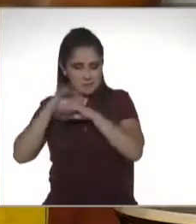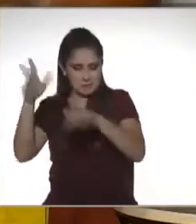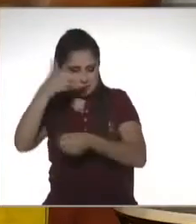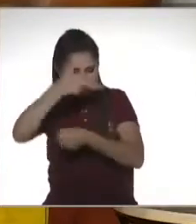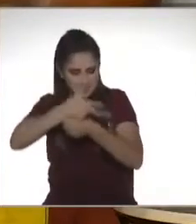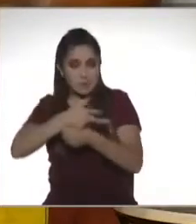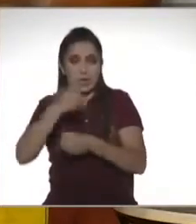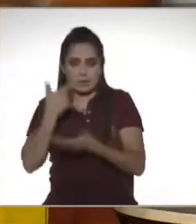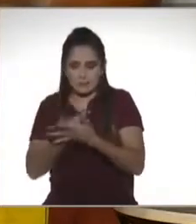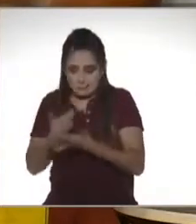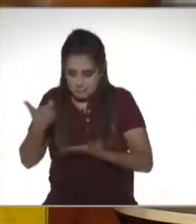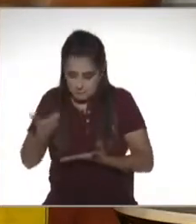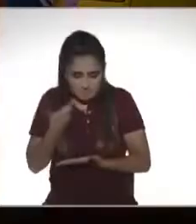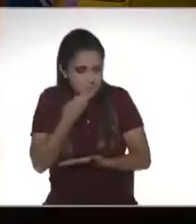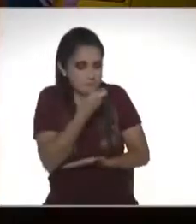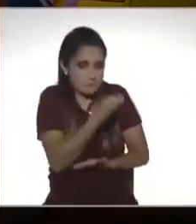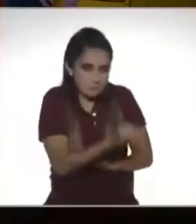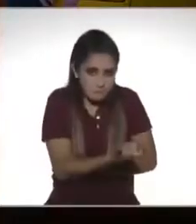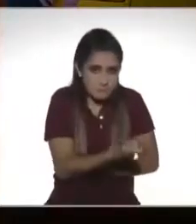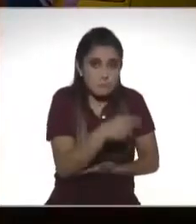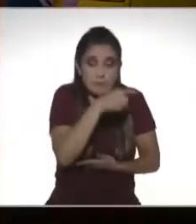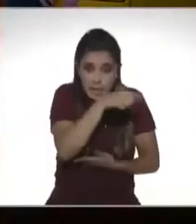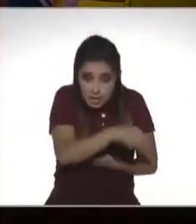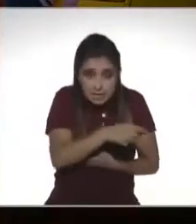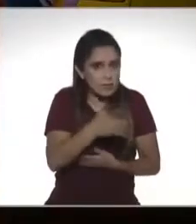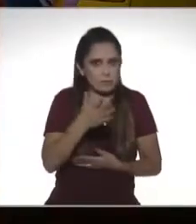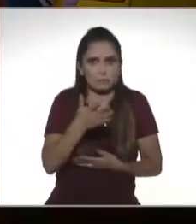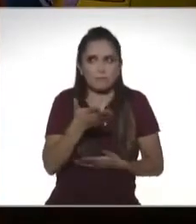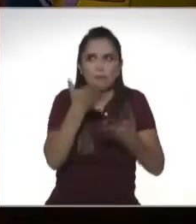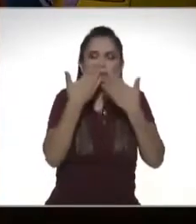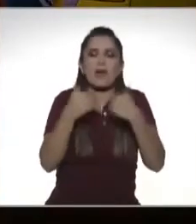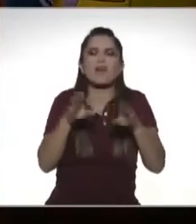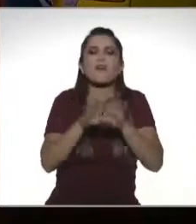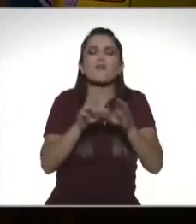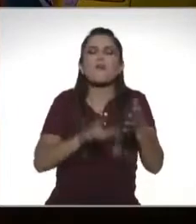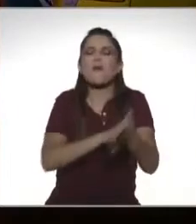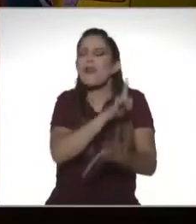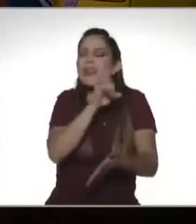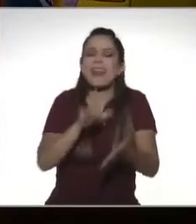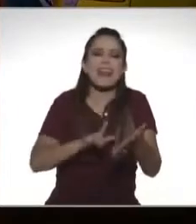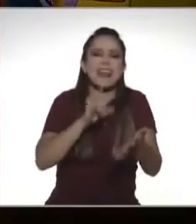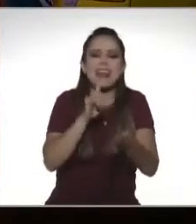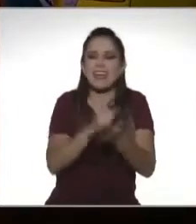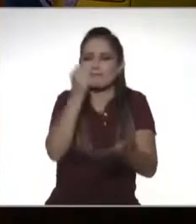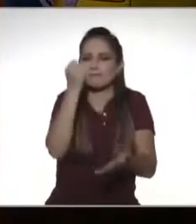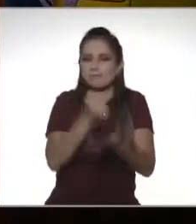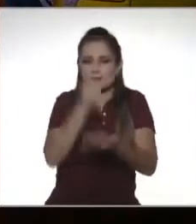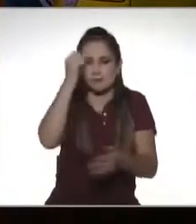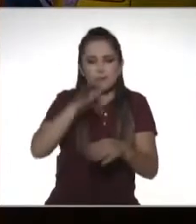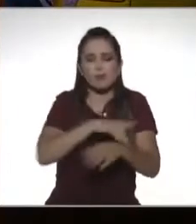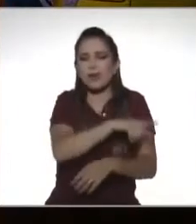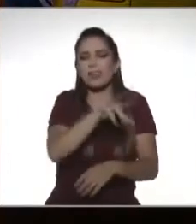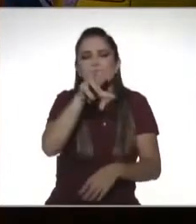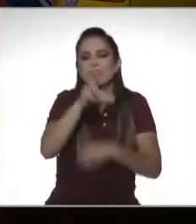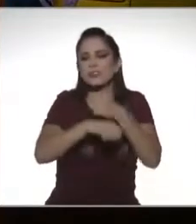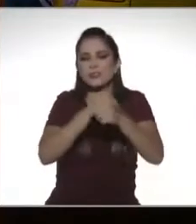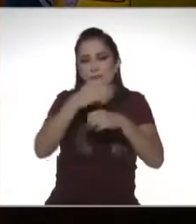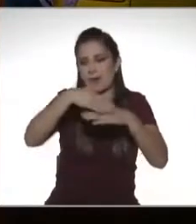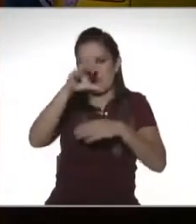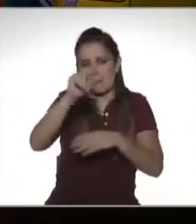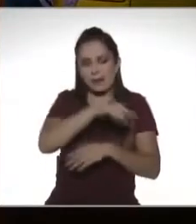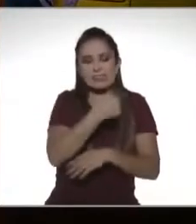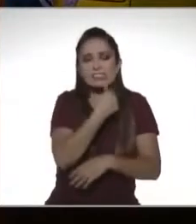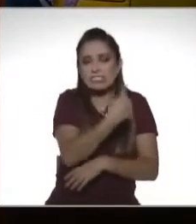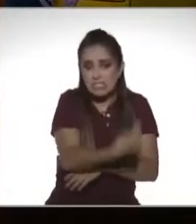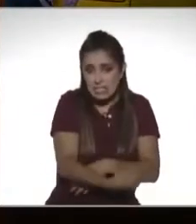ingreso. Y aun cuando él no tiene todavía una capacidad jurídica, como no es mayor de edad, va a pagar sus